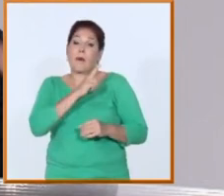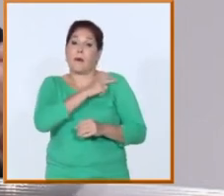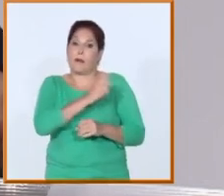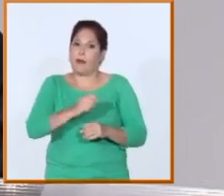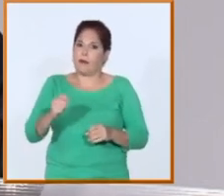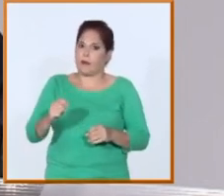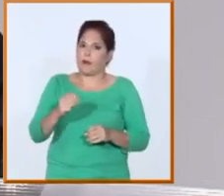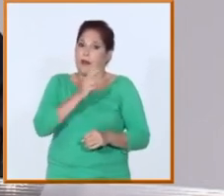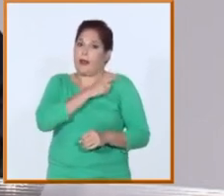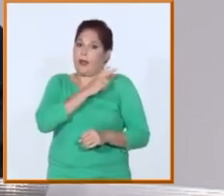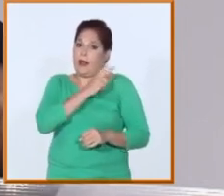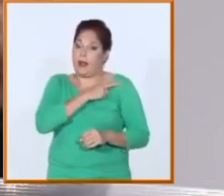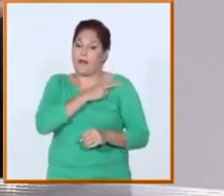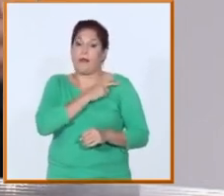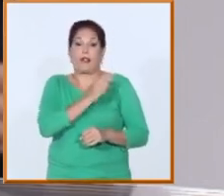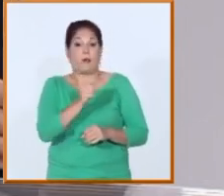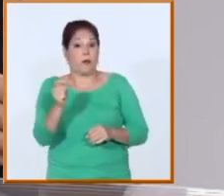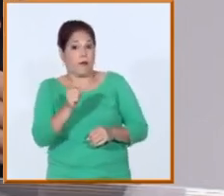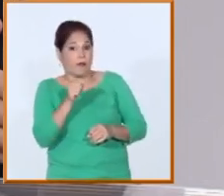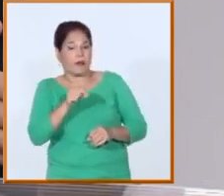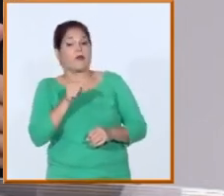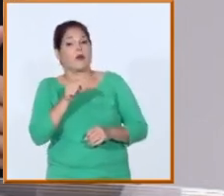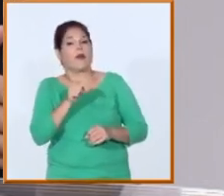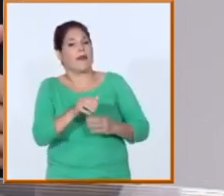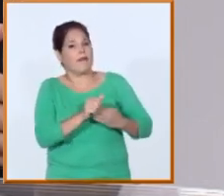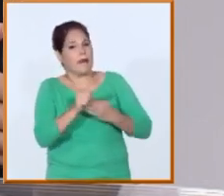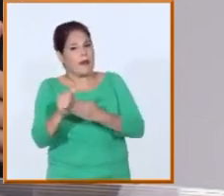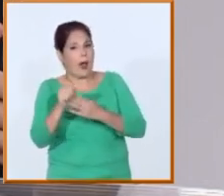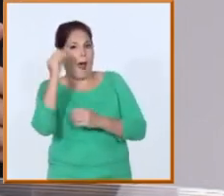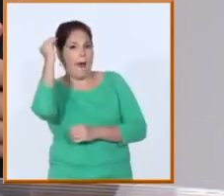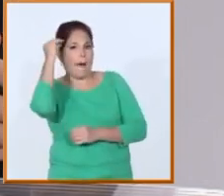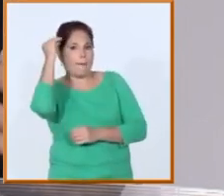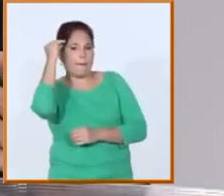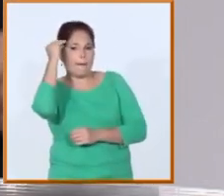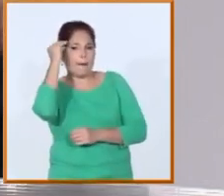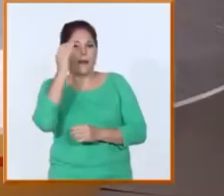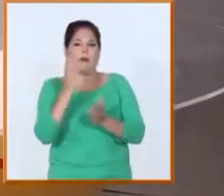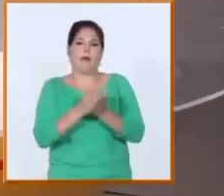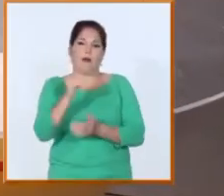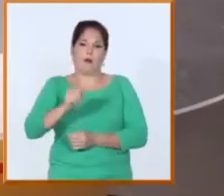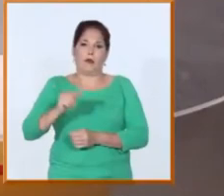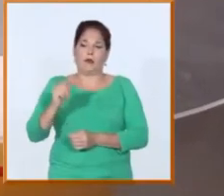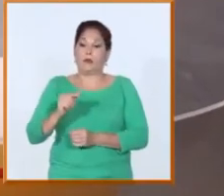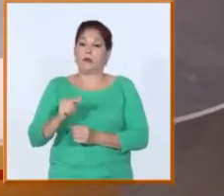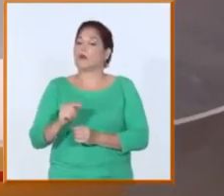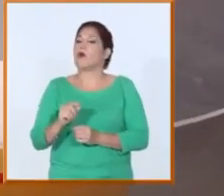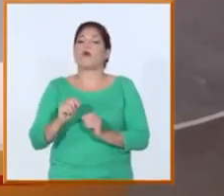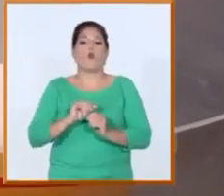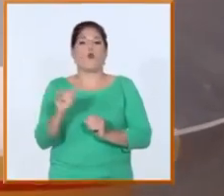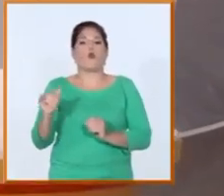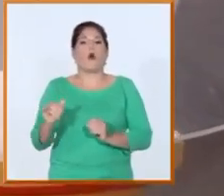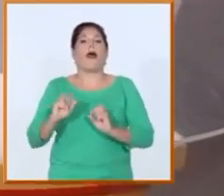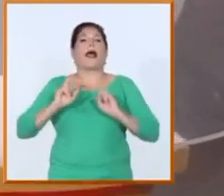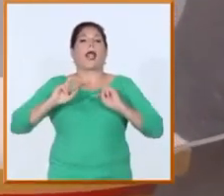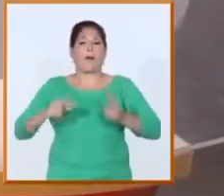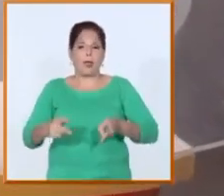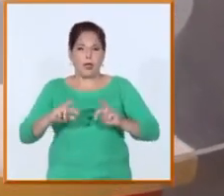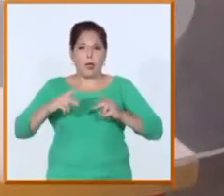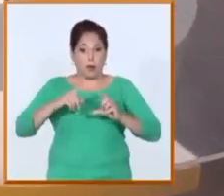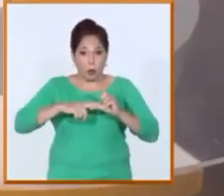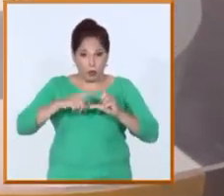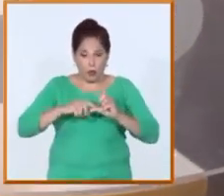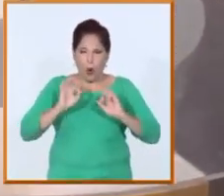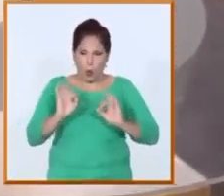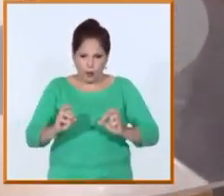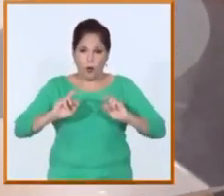años o colectivo de profesores en la conducción del aprendizaje de los estudiantes y no en la repetición mecánica de contenidos para que